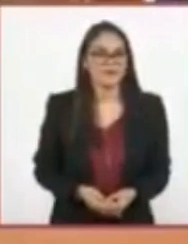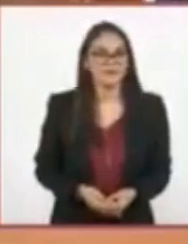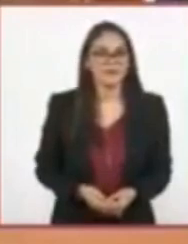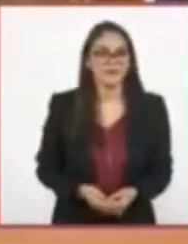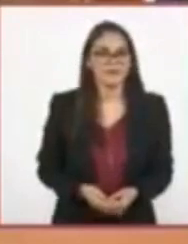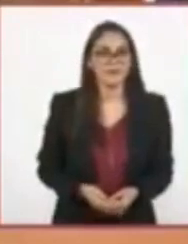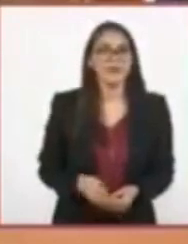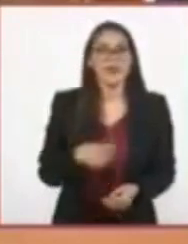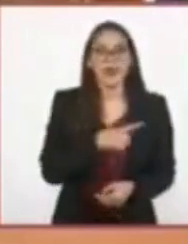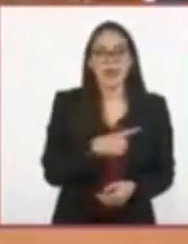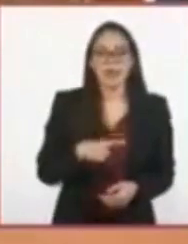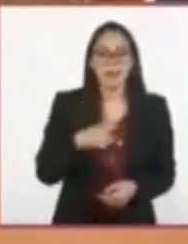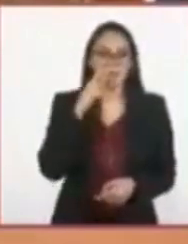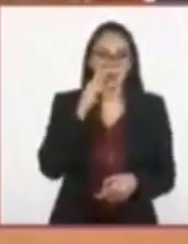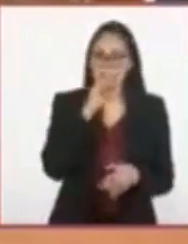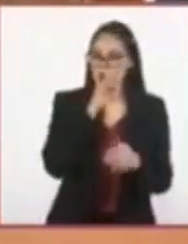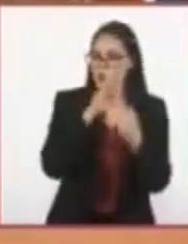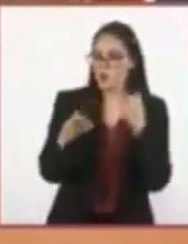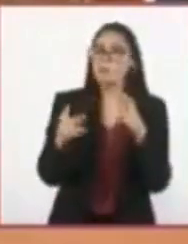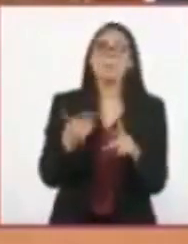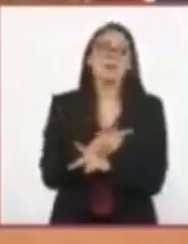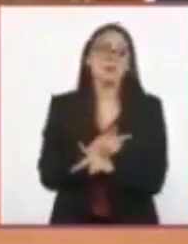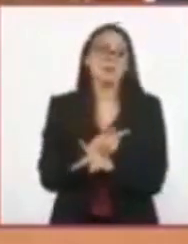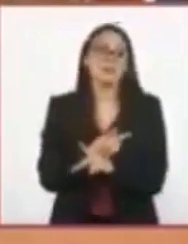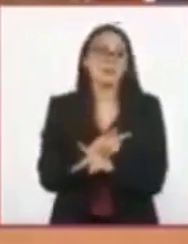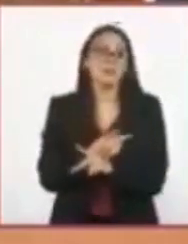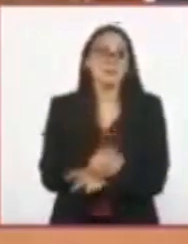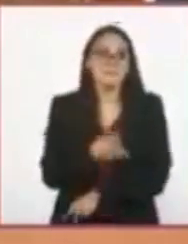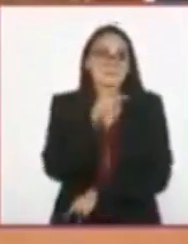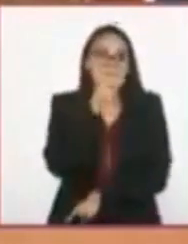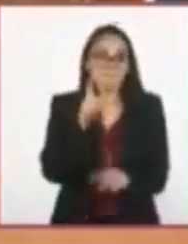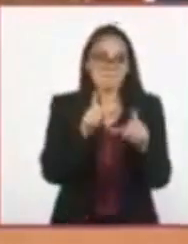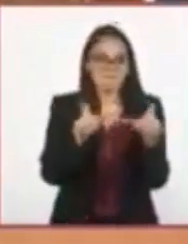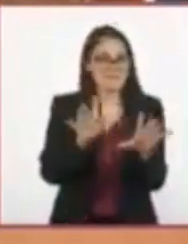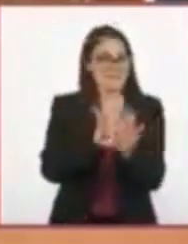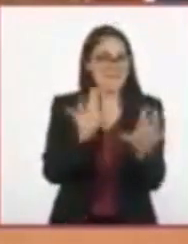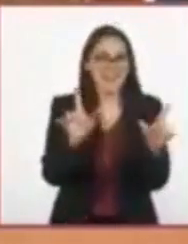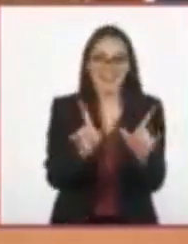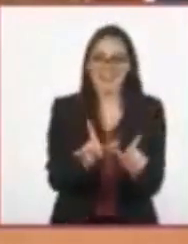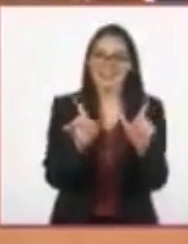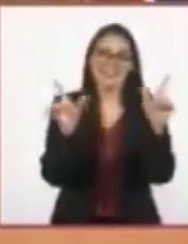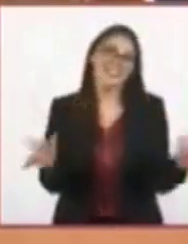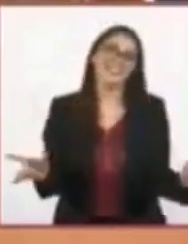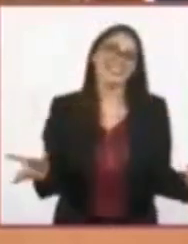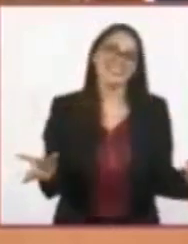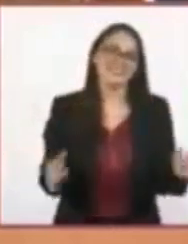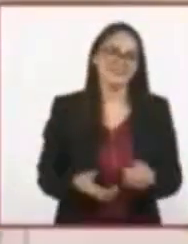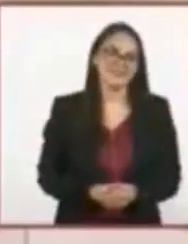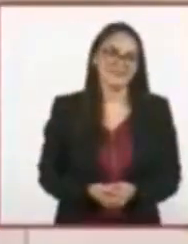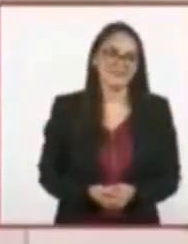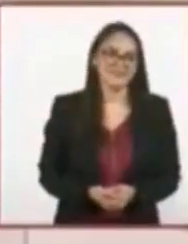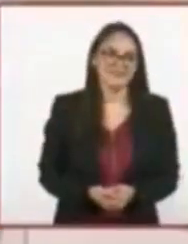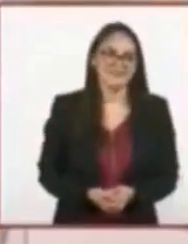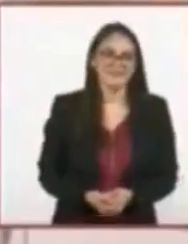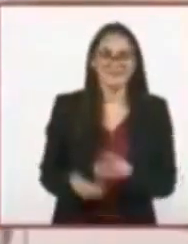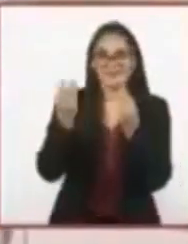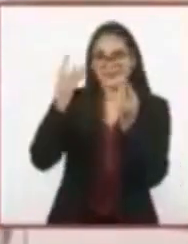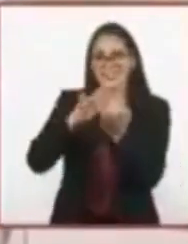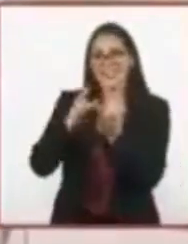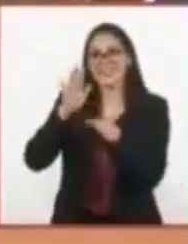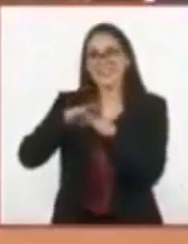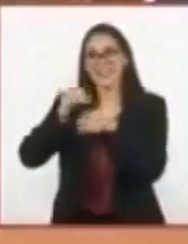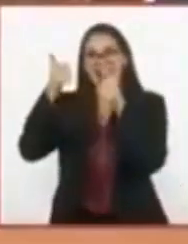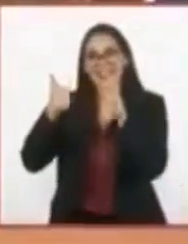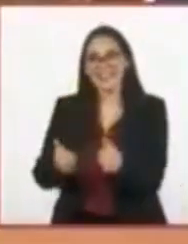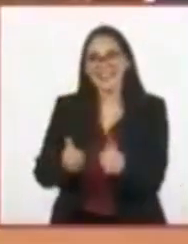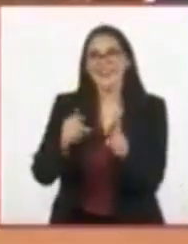tenemos nuestra versión final. Y esta palabra ya se coció. Gracias por acompañarnos en una emisión